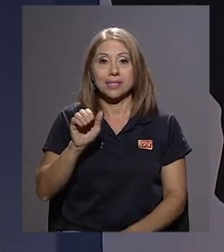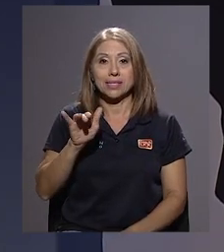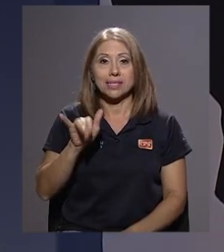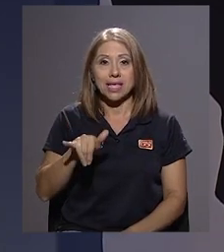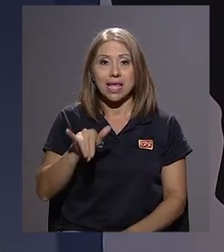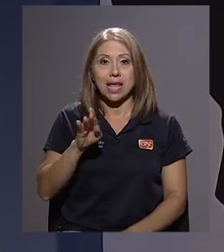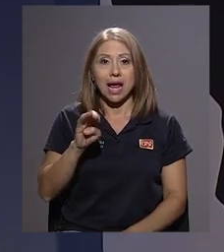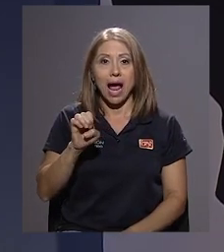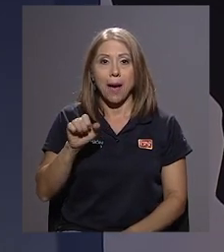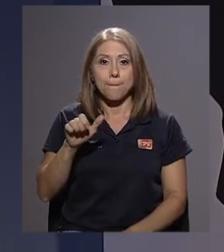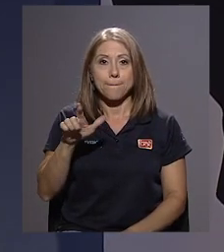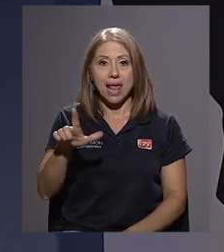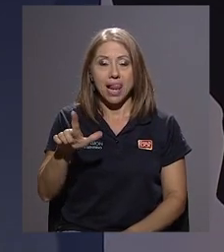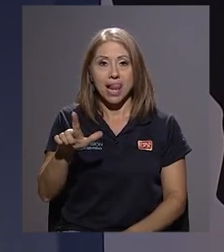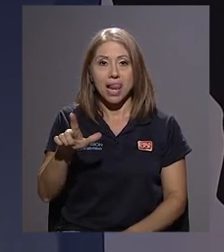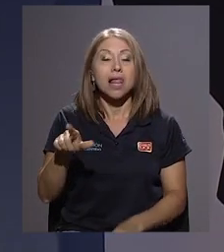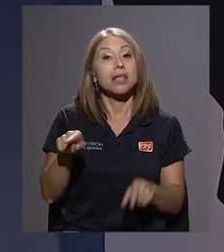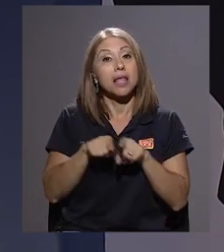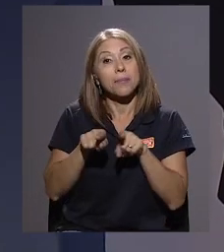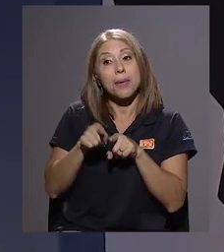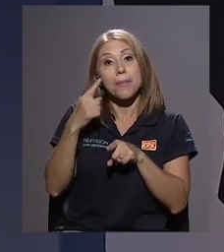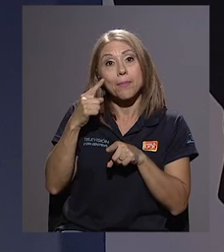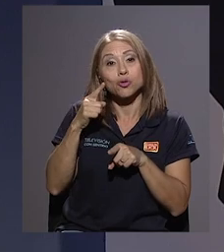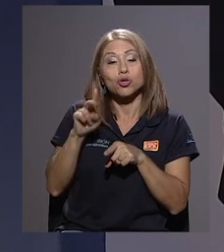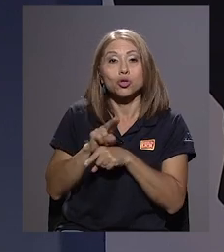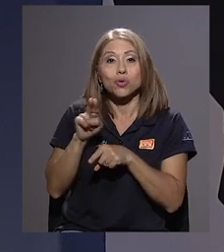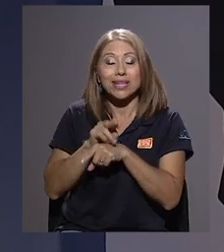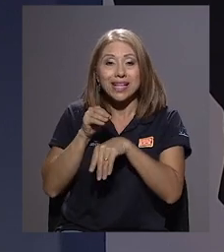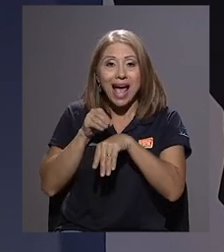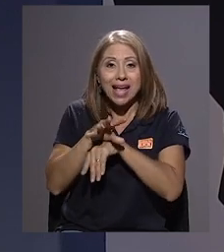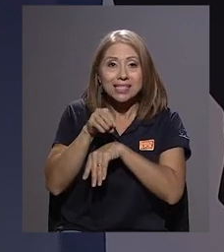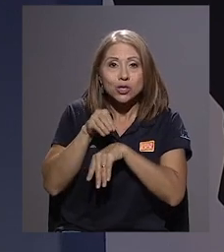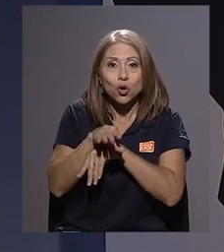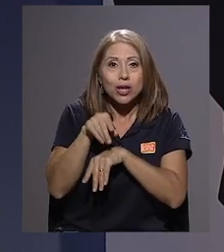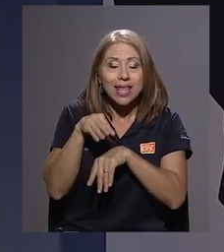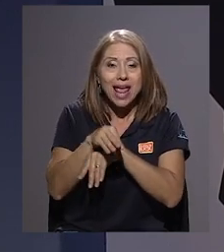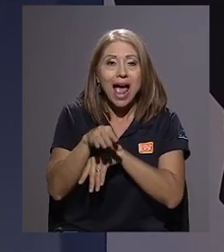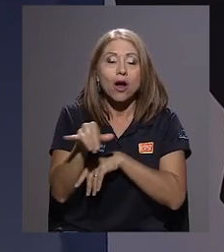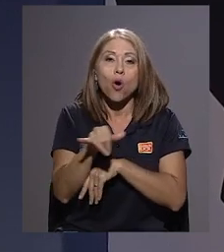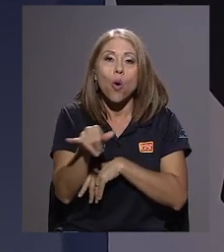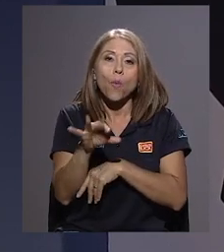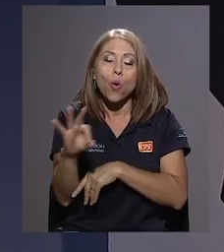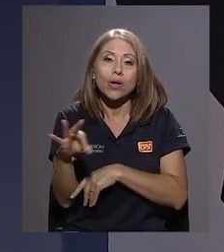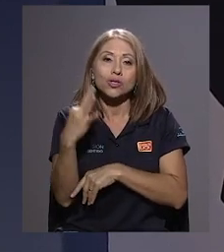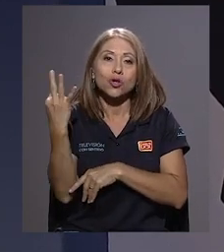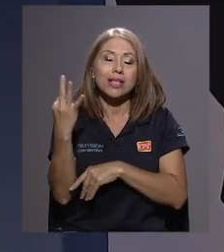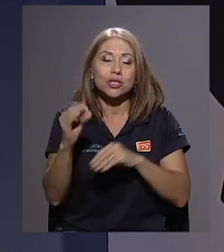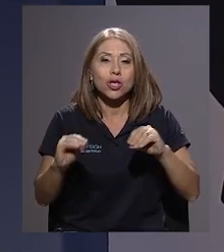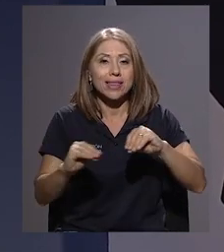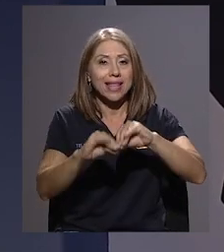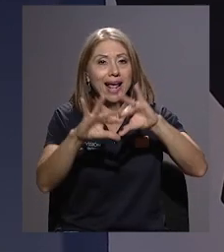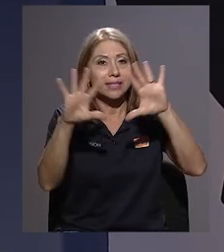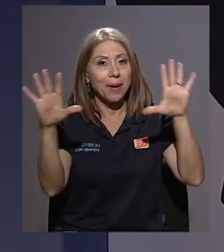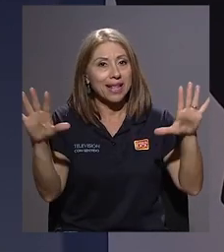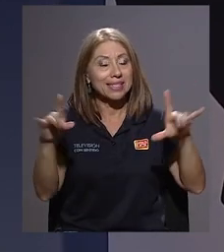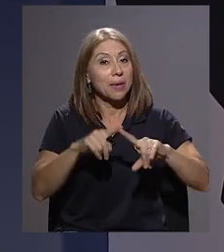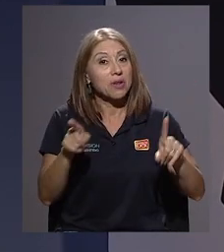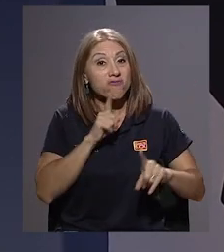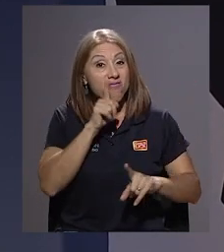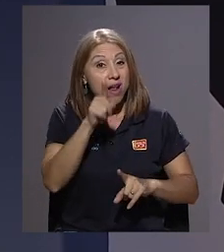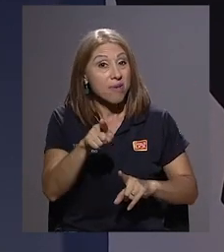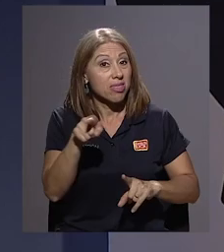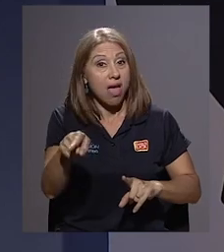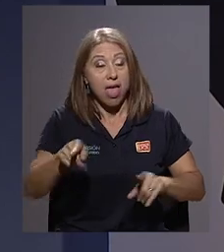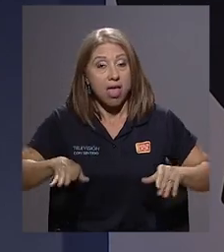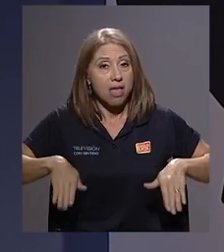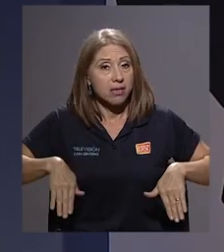también, ¿verdad? Y que en ocasiones se utiliza la asesoría como un instrumento de transparencia que no